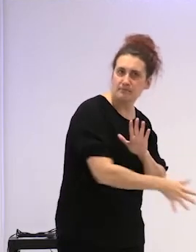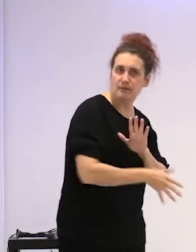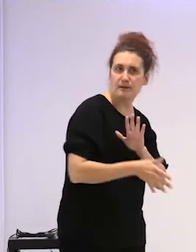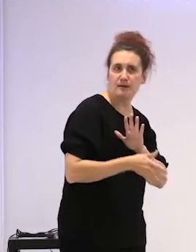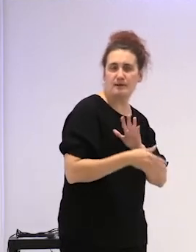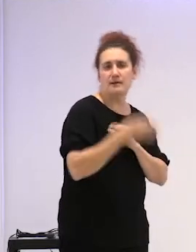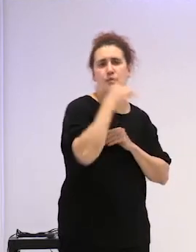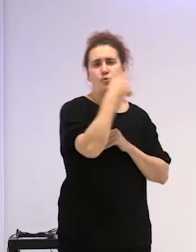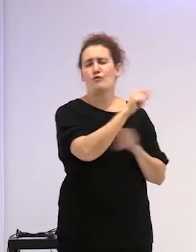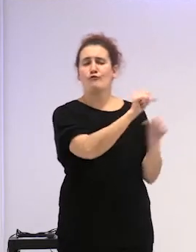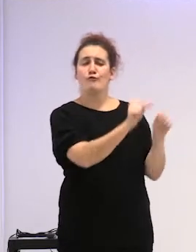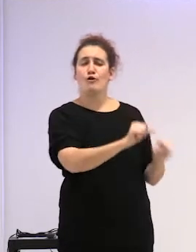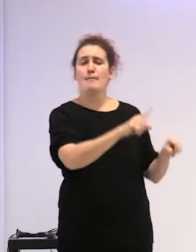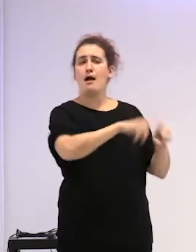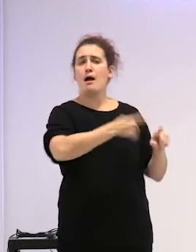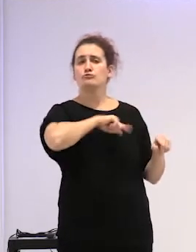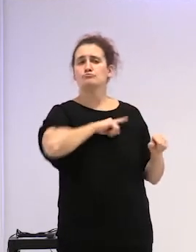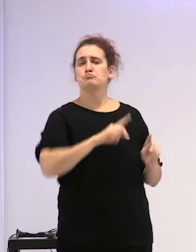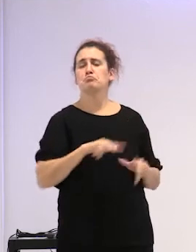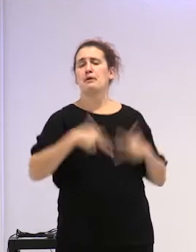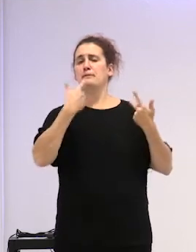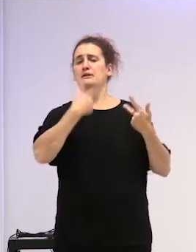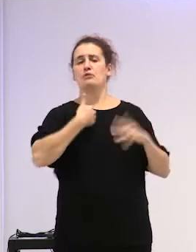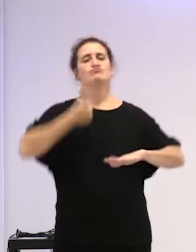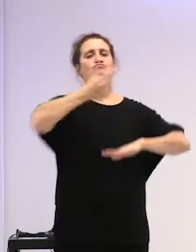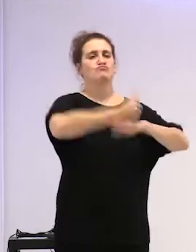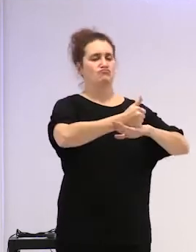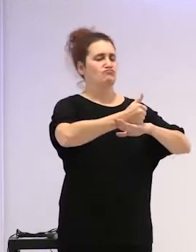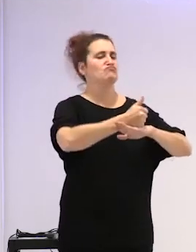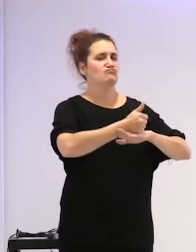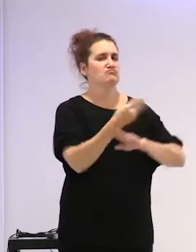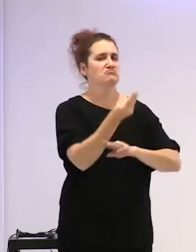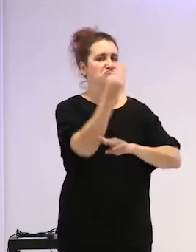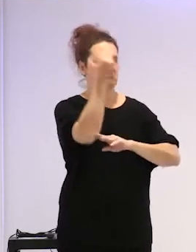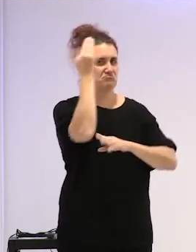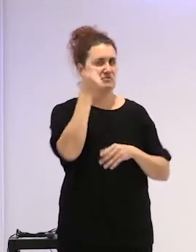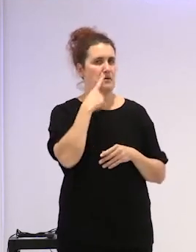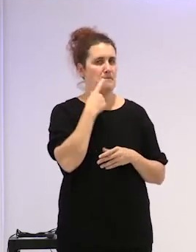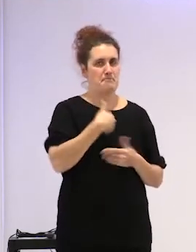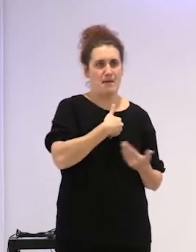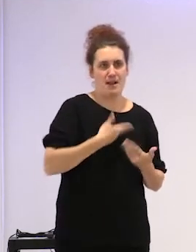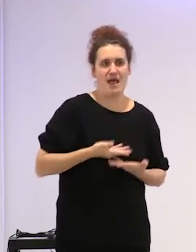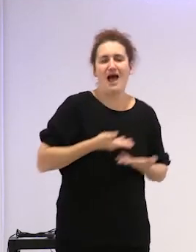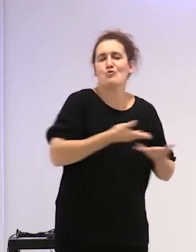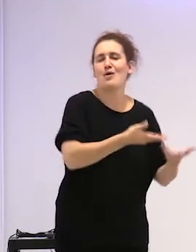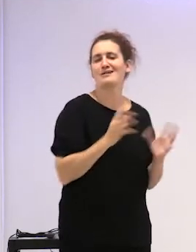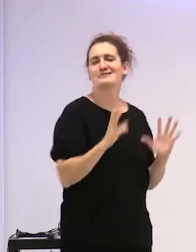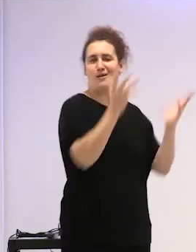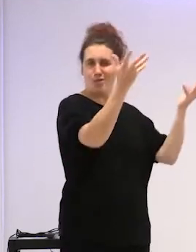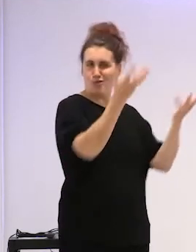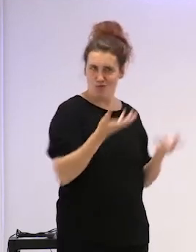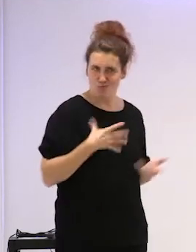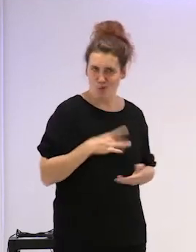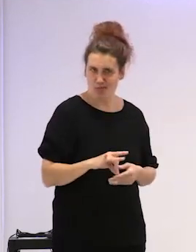forma nos permite ponernos un poco por encima en el papel de ayudar, de salvadoras.